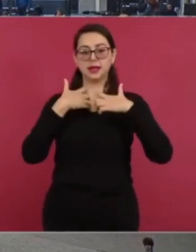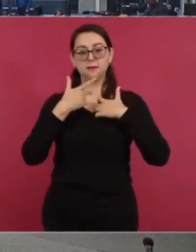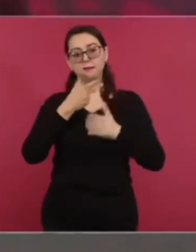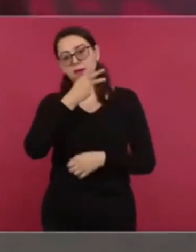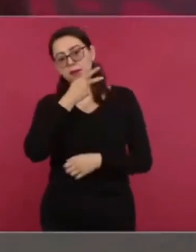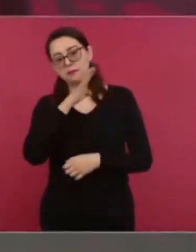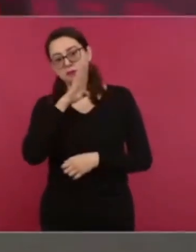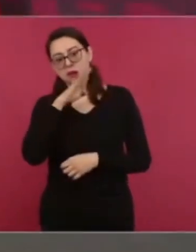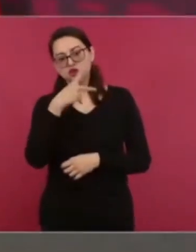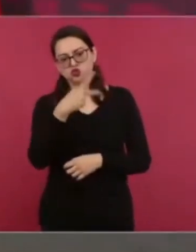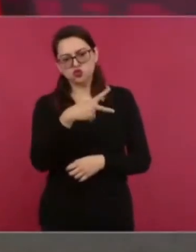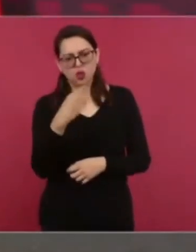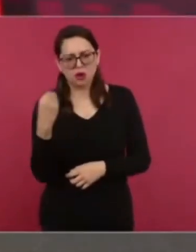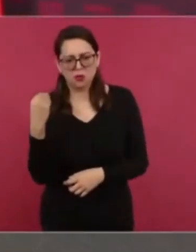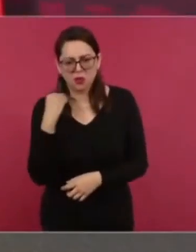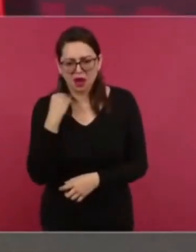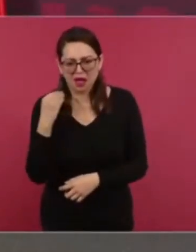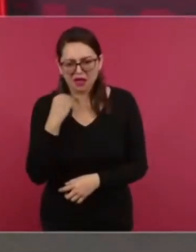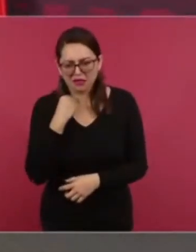y luego,